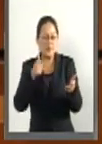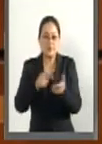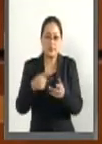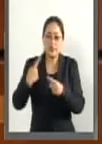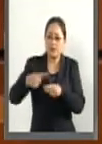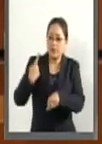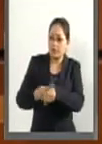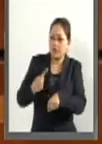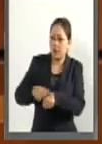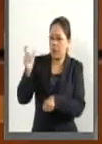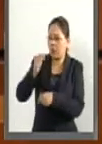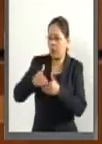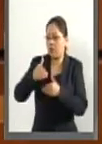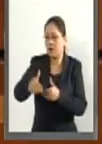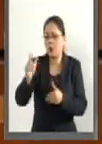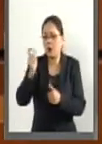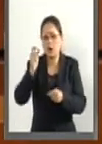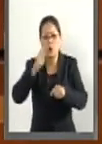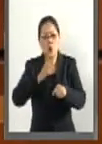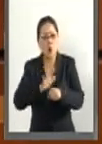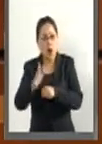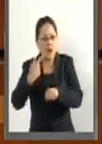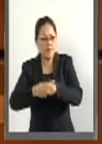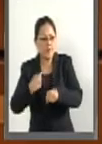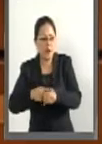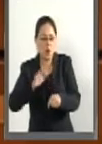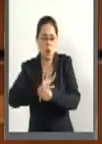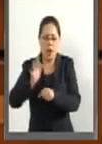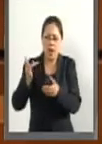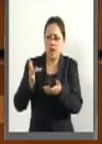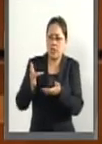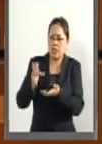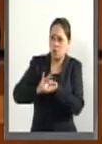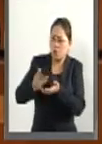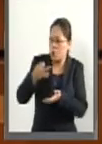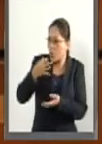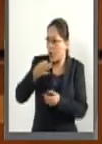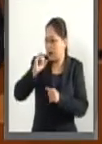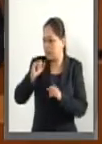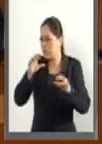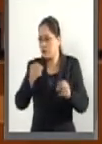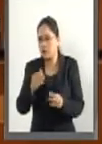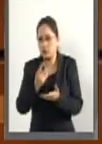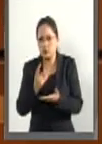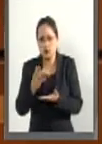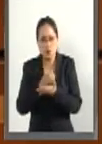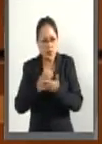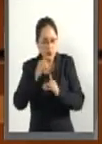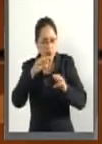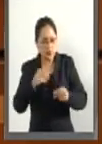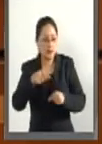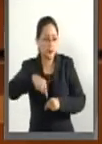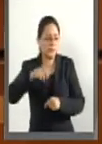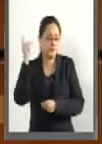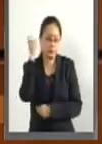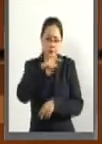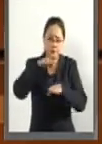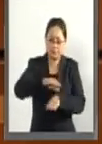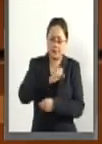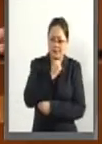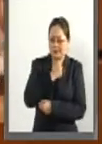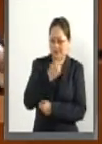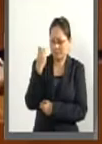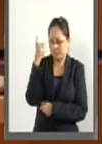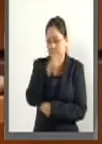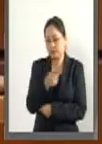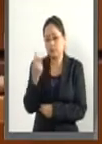enfermar, cuándo se va a enfermar, de qué se va a enfermar, qué tan efectivos pueden ser los tratamientos, la propia complejidad de los sistemas de salud. Y